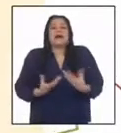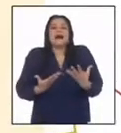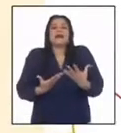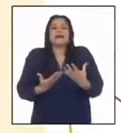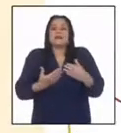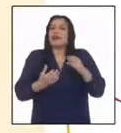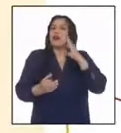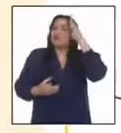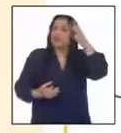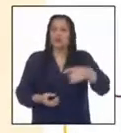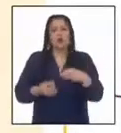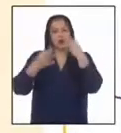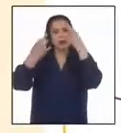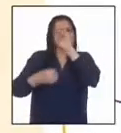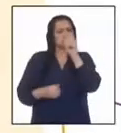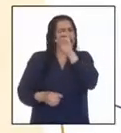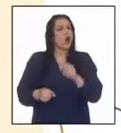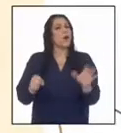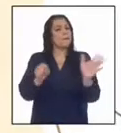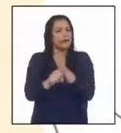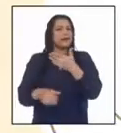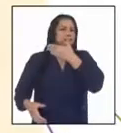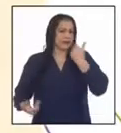lo venidero una estadística completa.